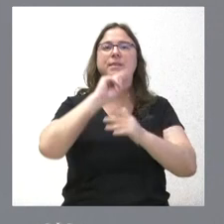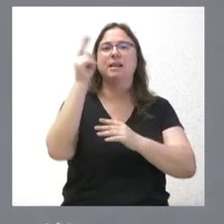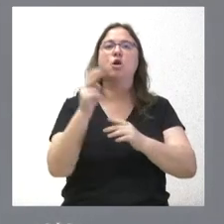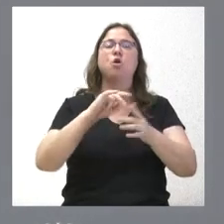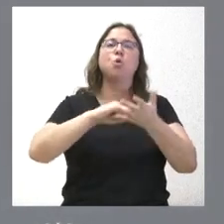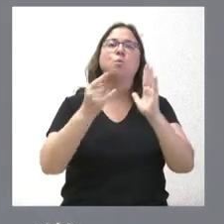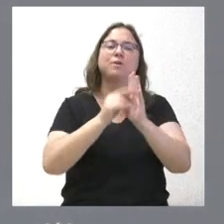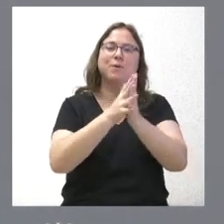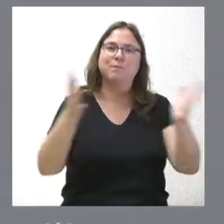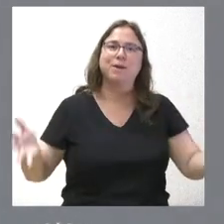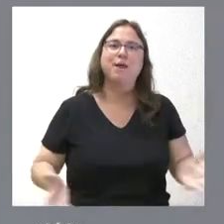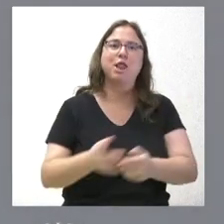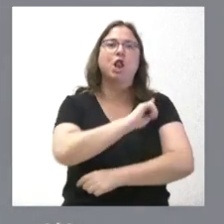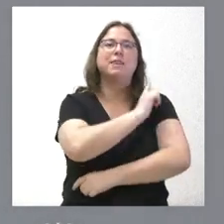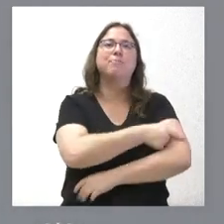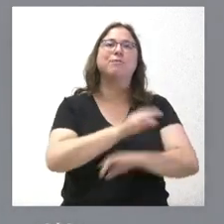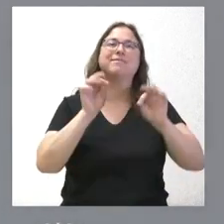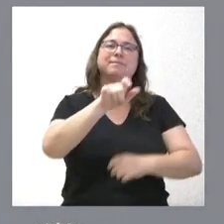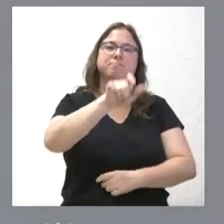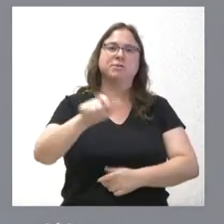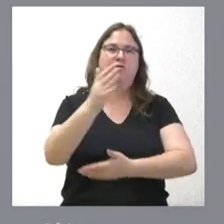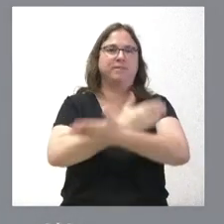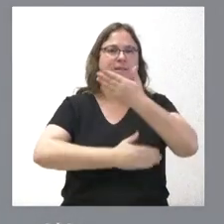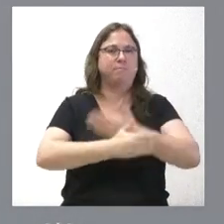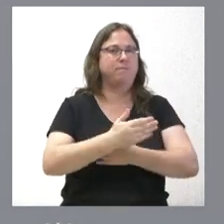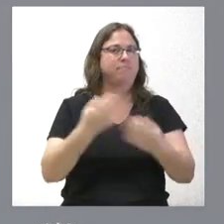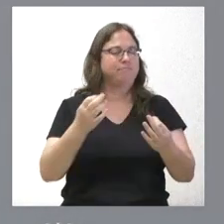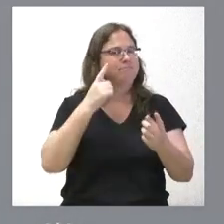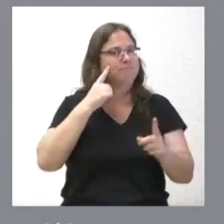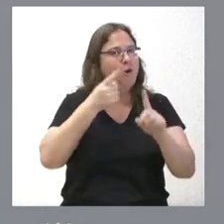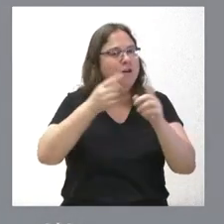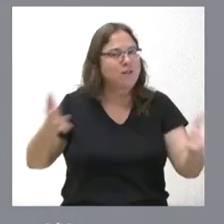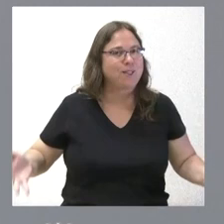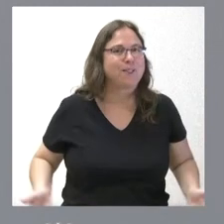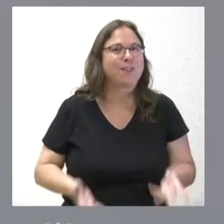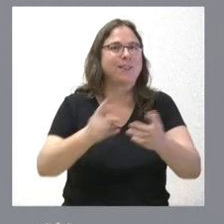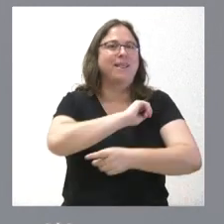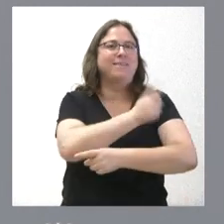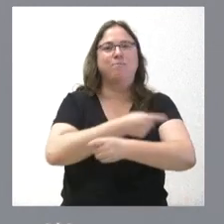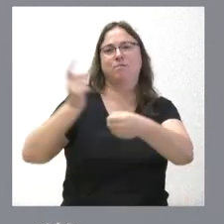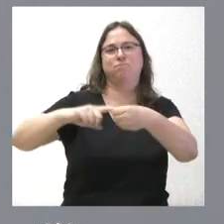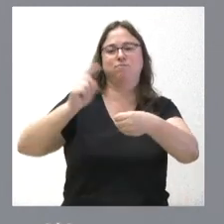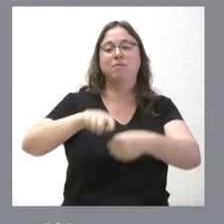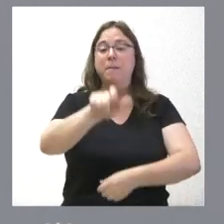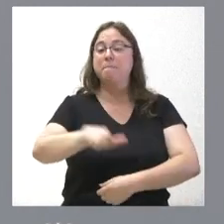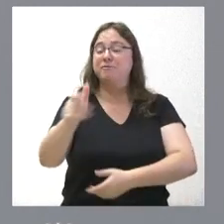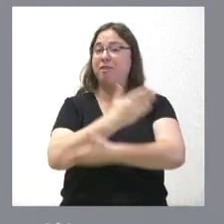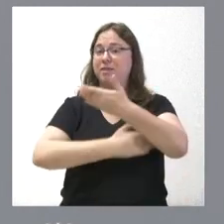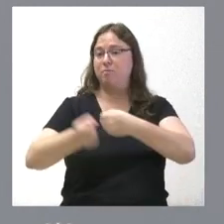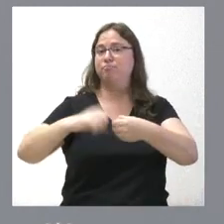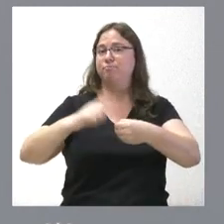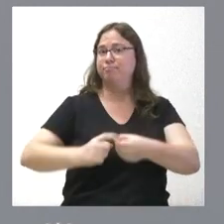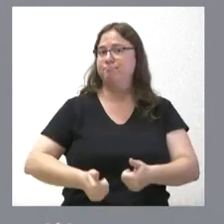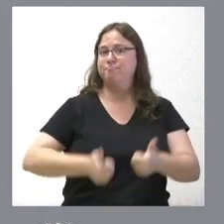promoción del deporte para personas con discapacidad. Se trata de favorecer el acceso al deporte a las personas con discapacidad y,